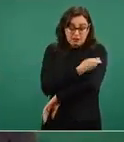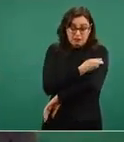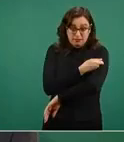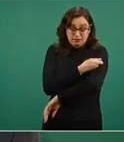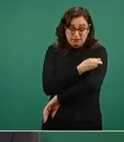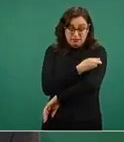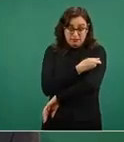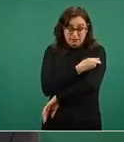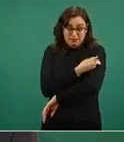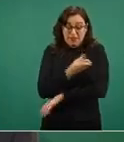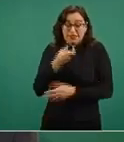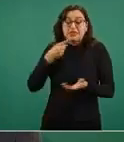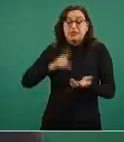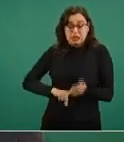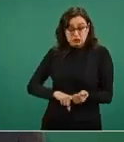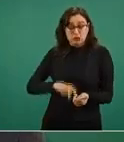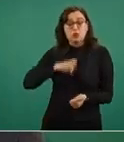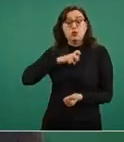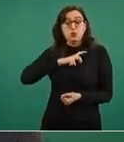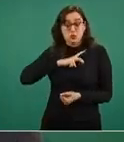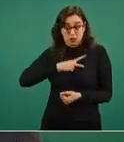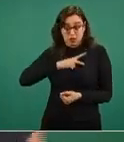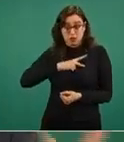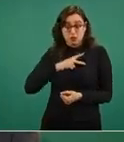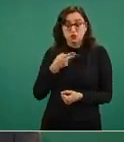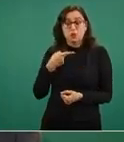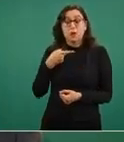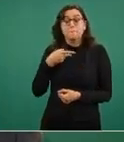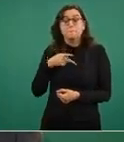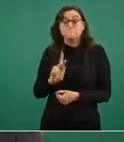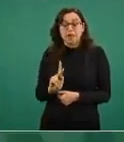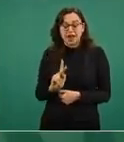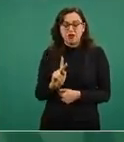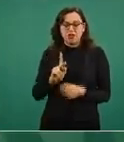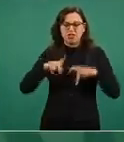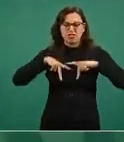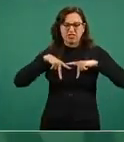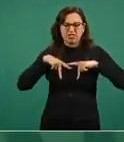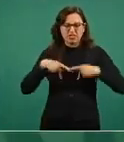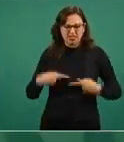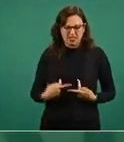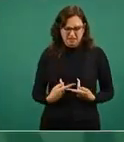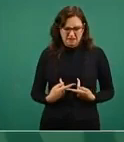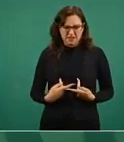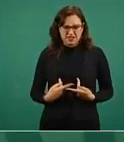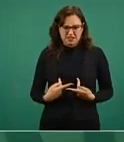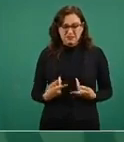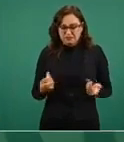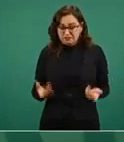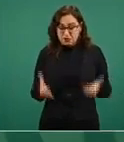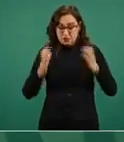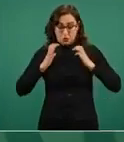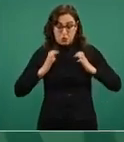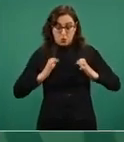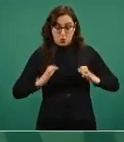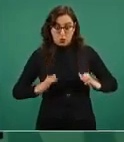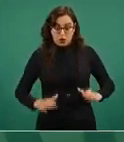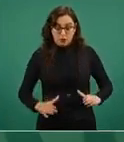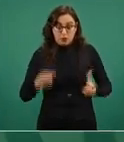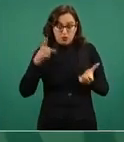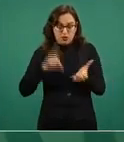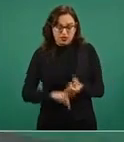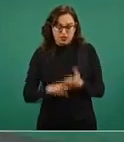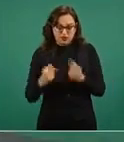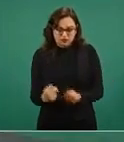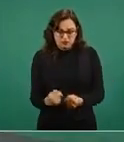a este agente, este elemento externo y entonces se empiezan a multiplicar los glóbulos blancos